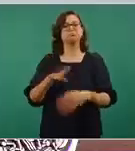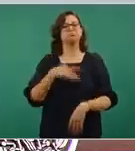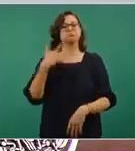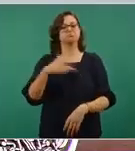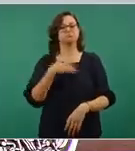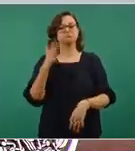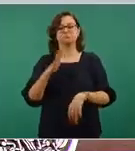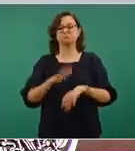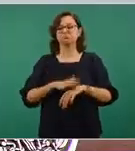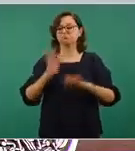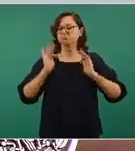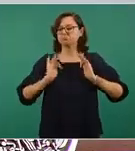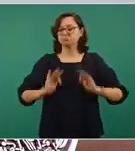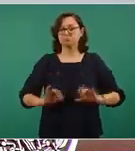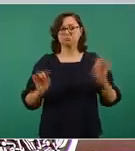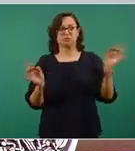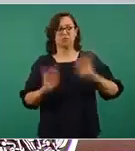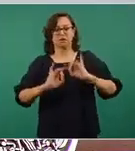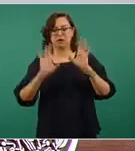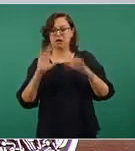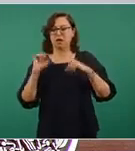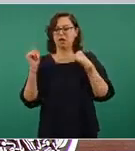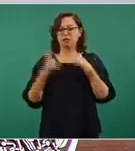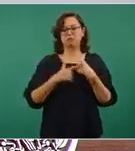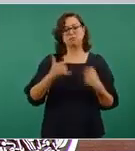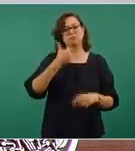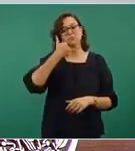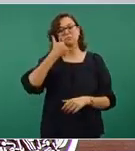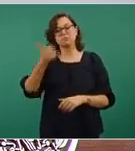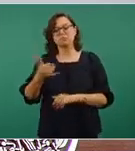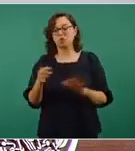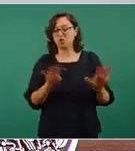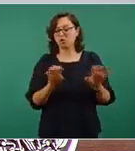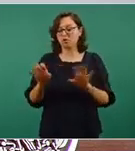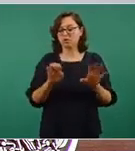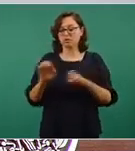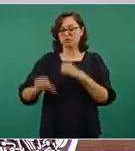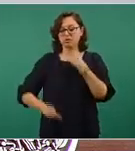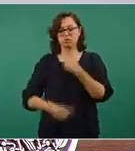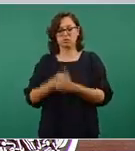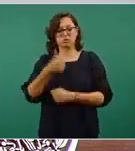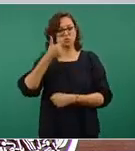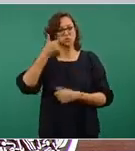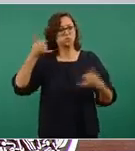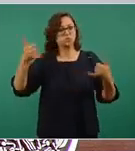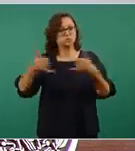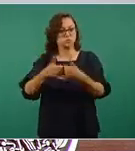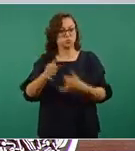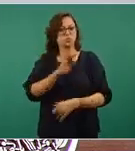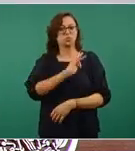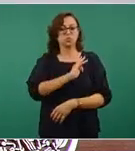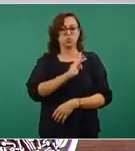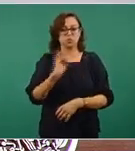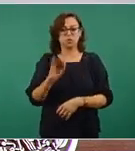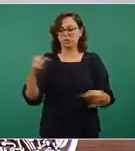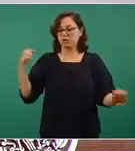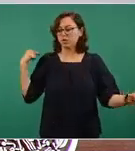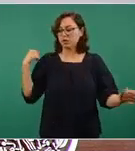llamar al 911 en caso de una emergencia. En este tiempo se han atendido